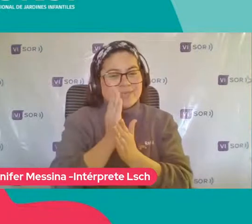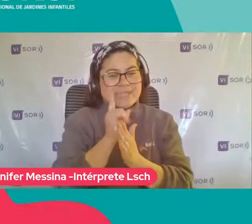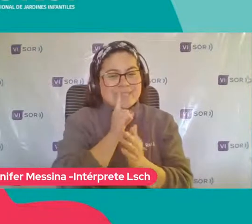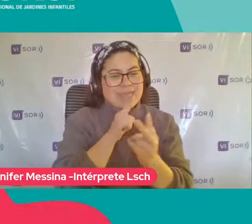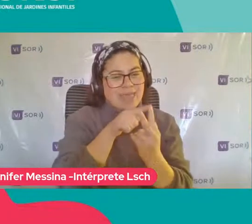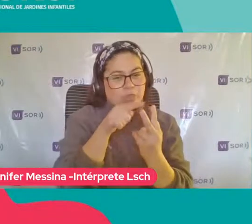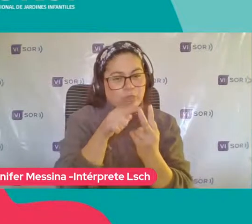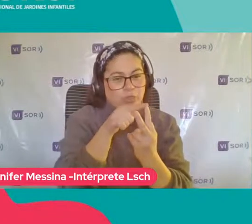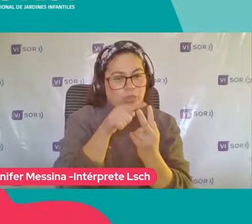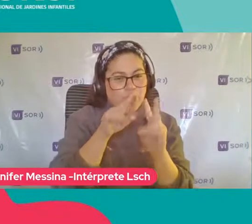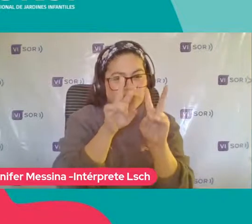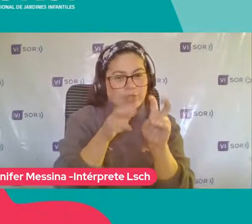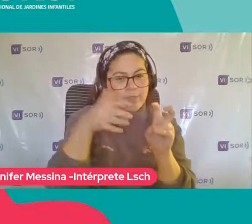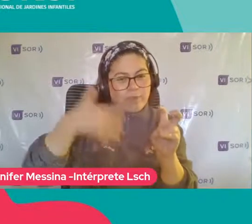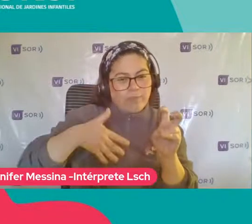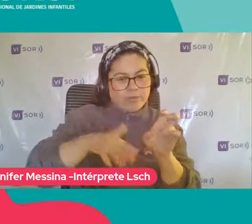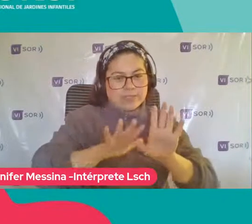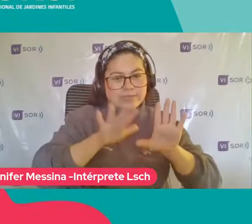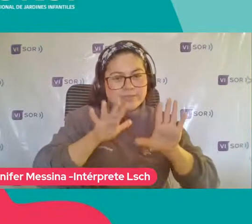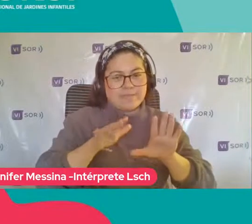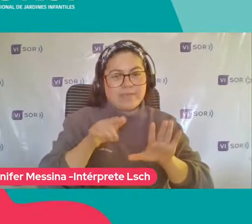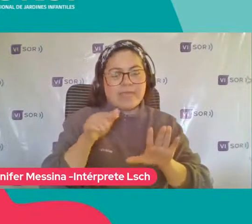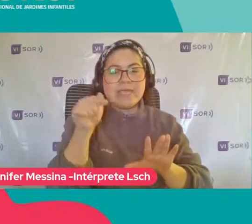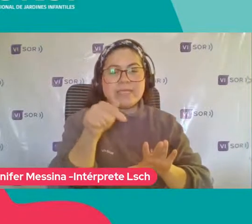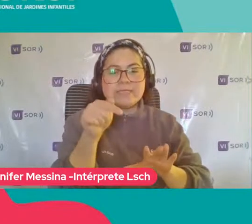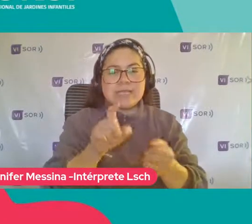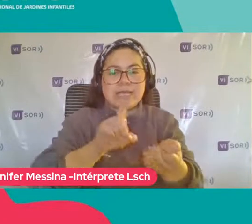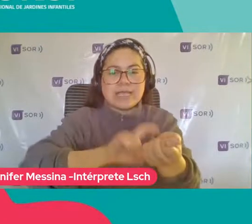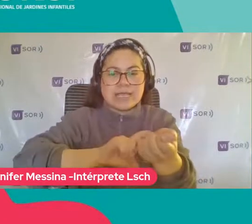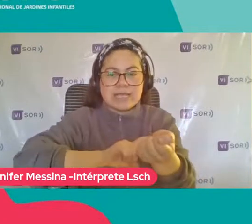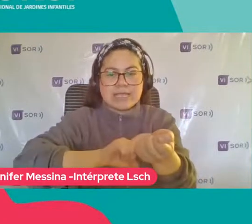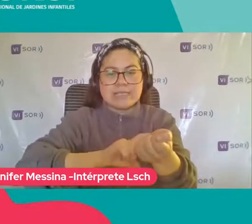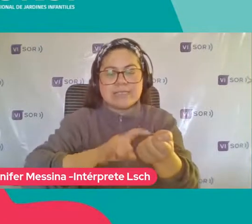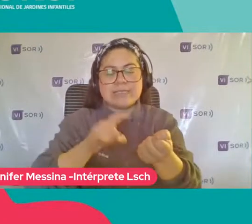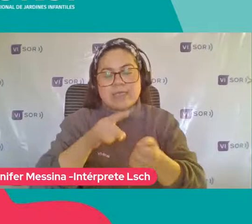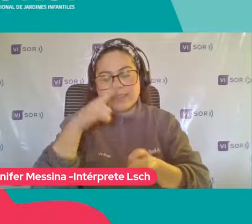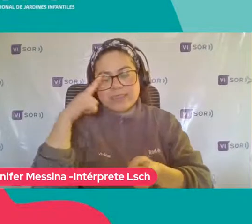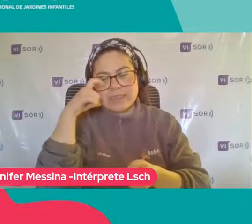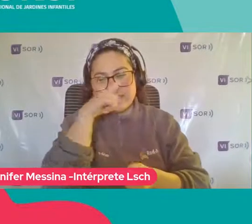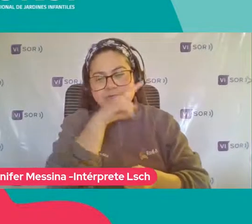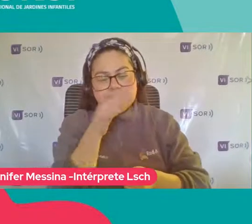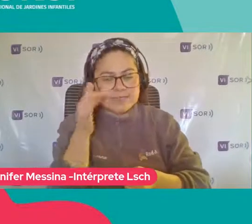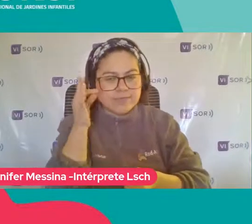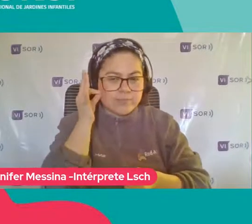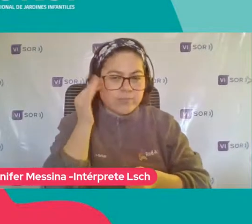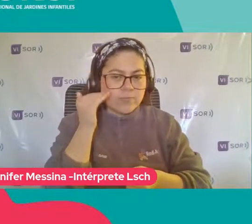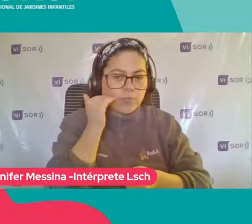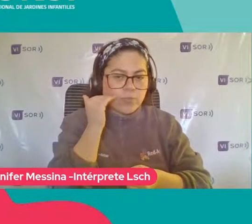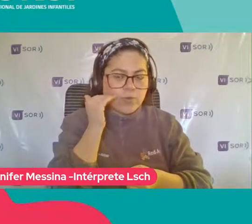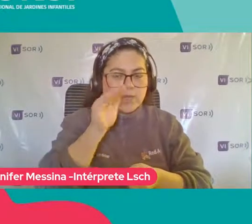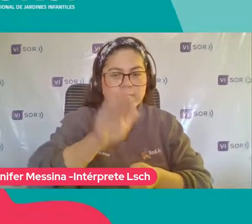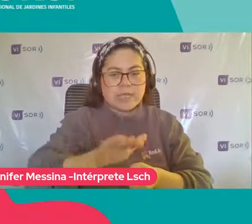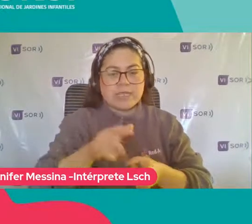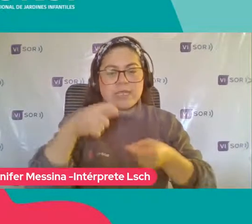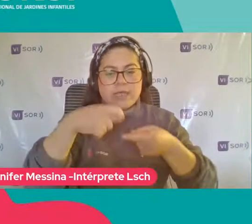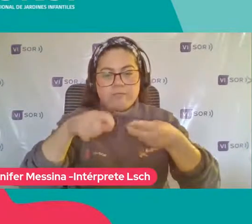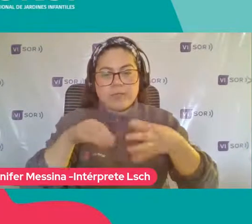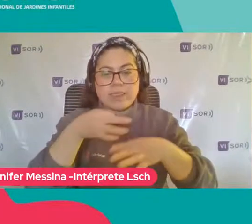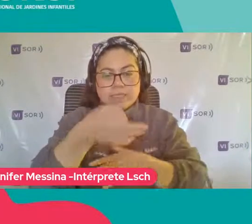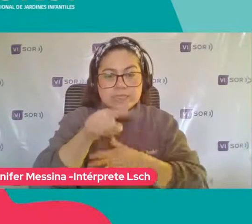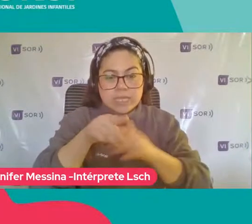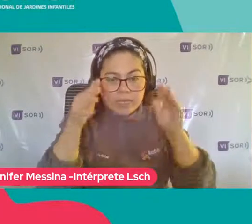Pero Entonces Esas son las características Que dan De por qué Es tan difícil Diagnosticar En niñas Y normalmente Cuando esta conducta Se